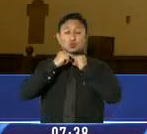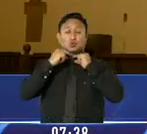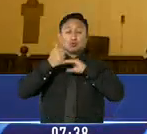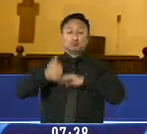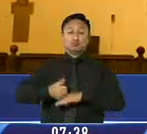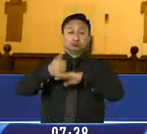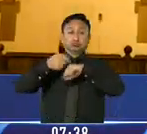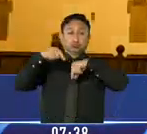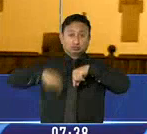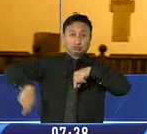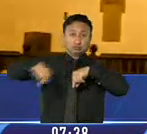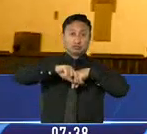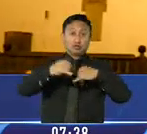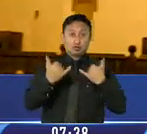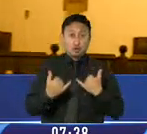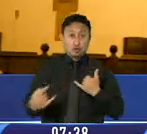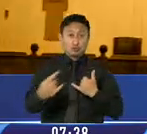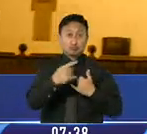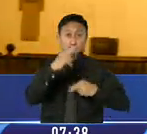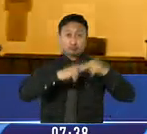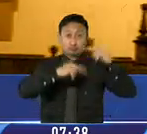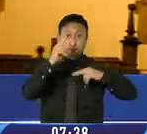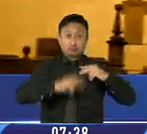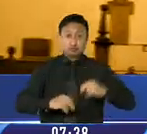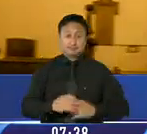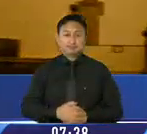templo comienza a tomar la forma que ahora preserva.